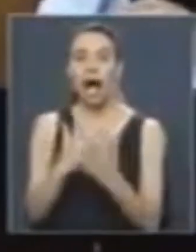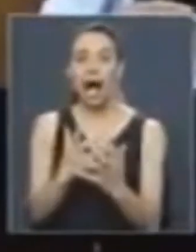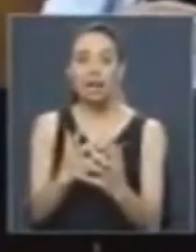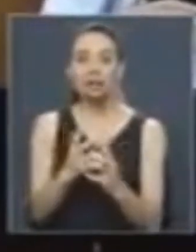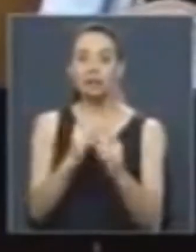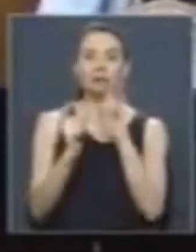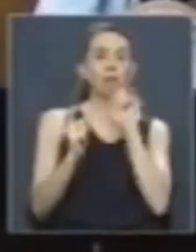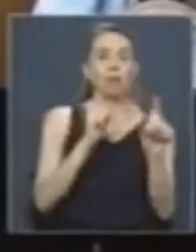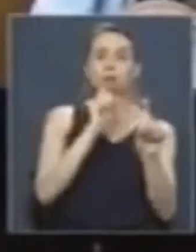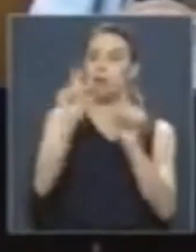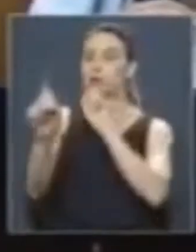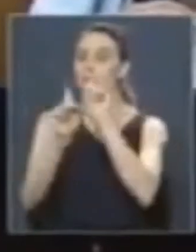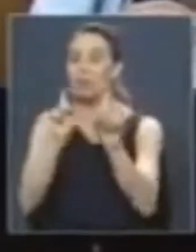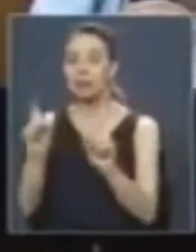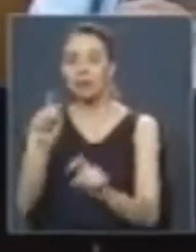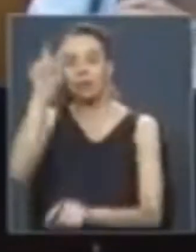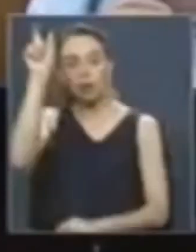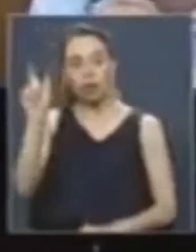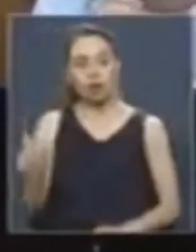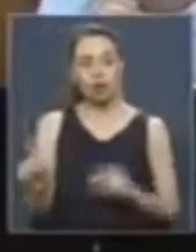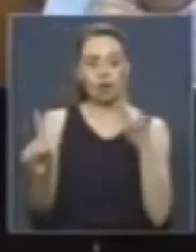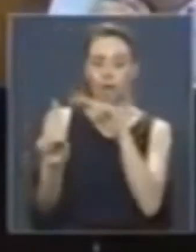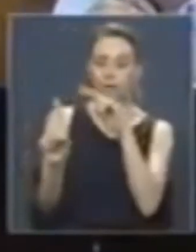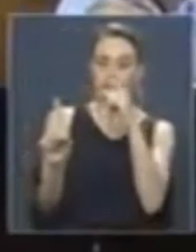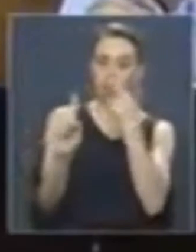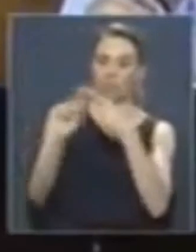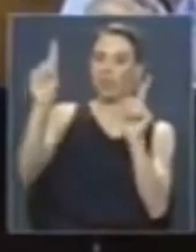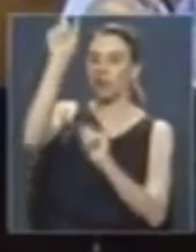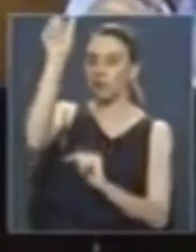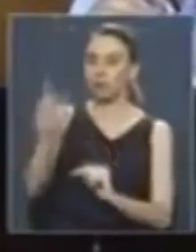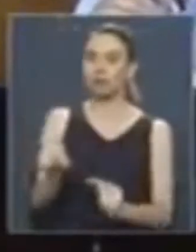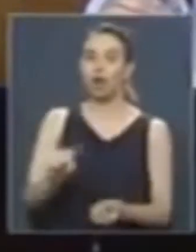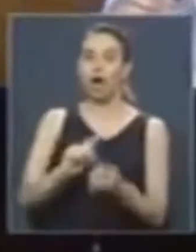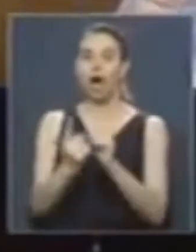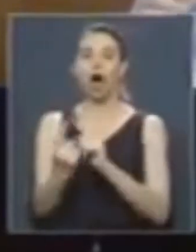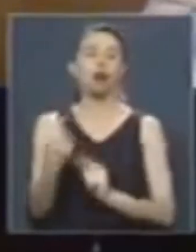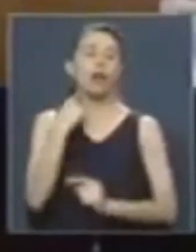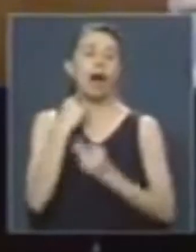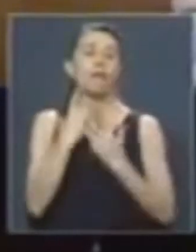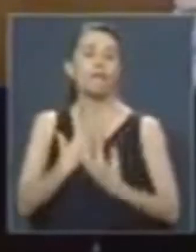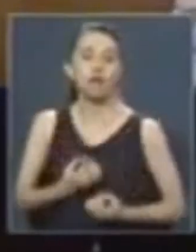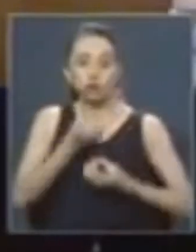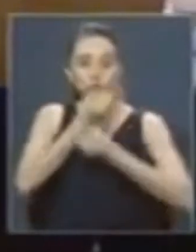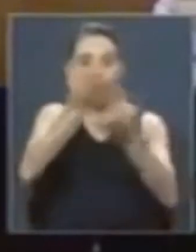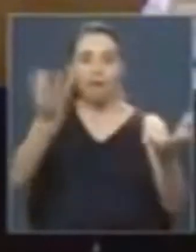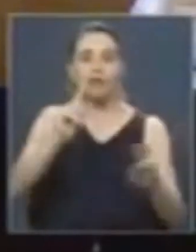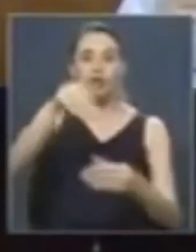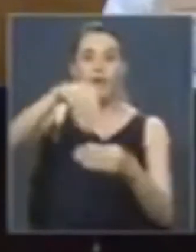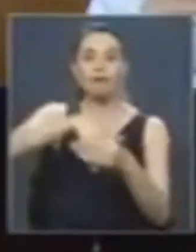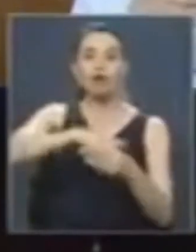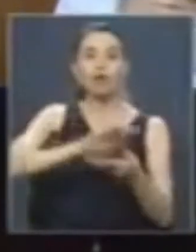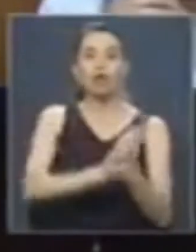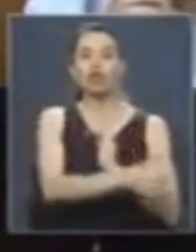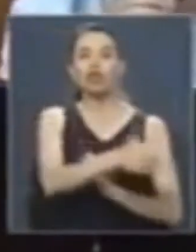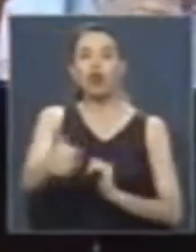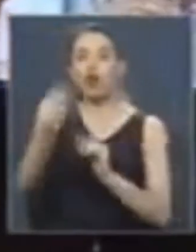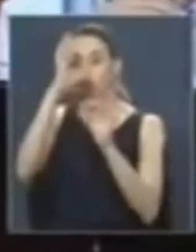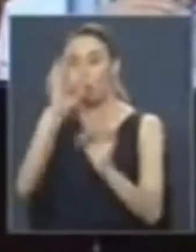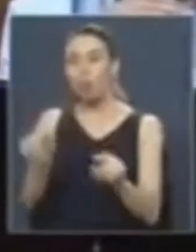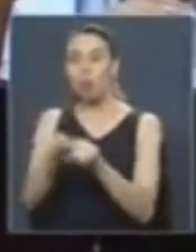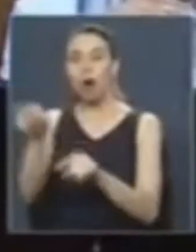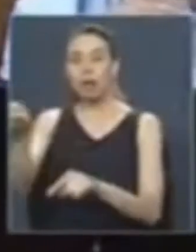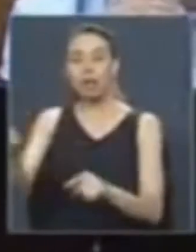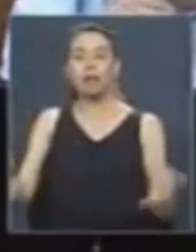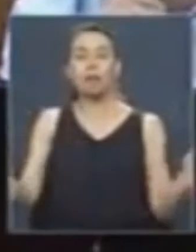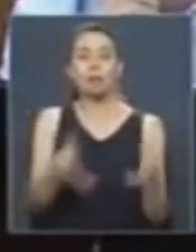descalificador. El emblema de la diferencia clama hoy su frustración porque no votamos todos como él. El